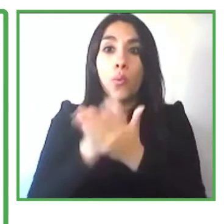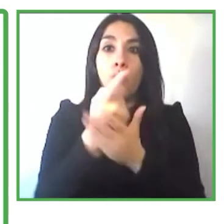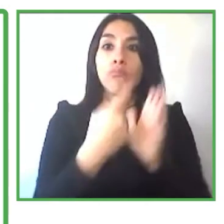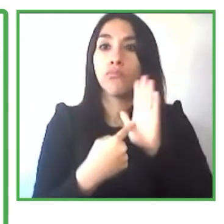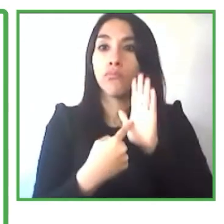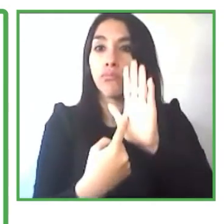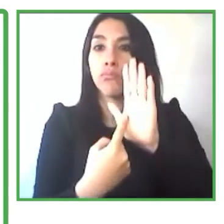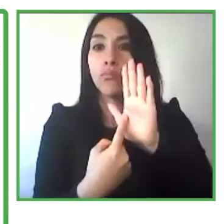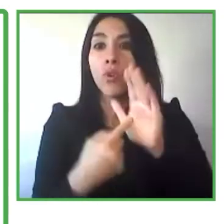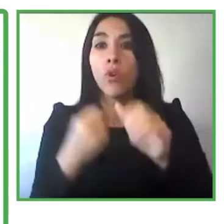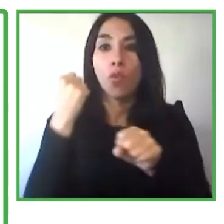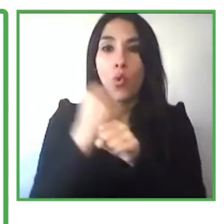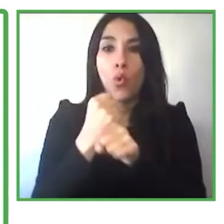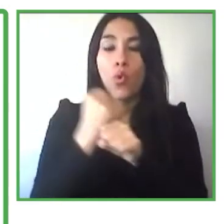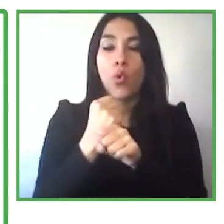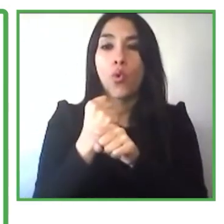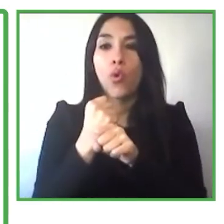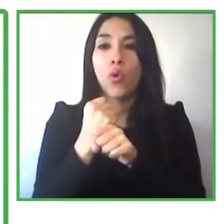del mundo